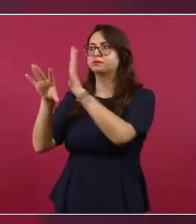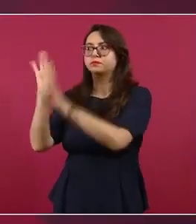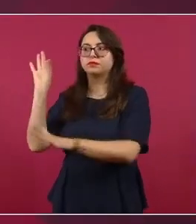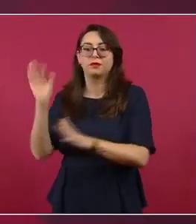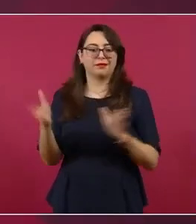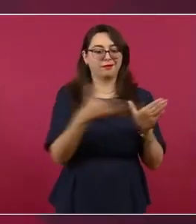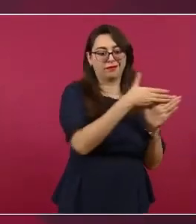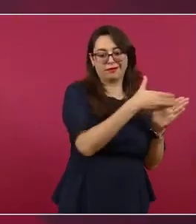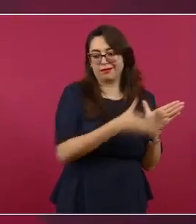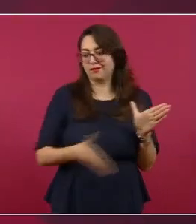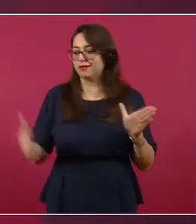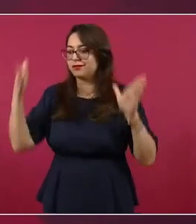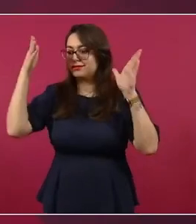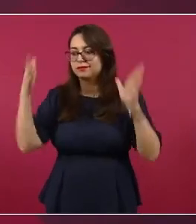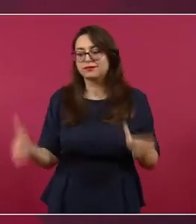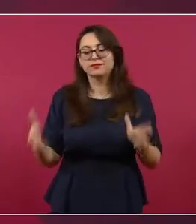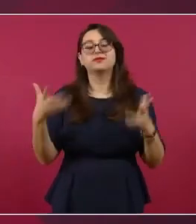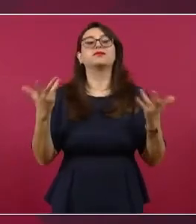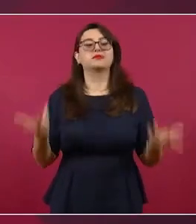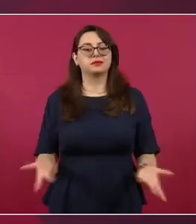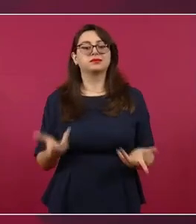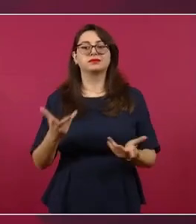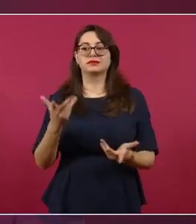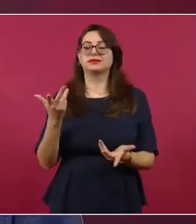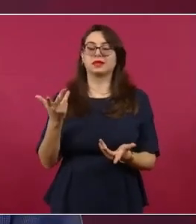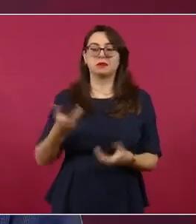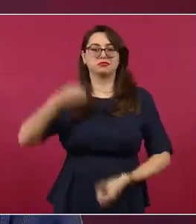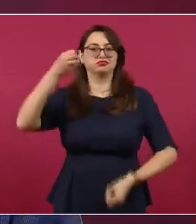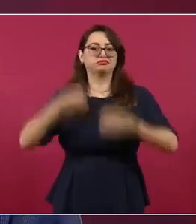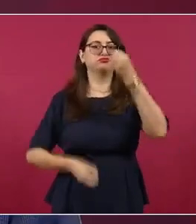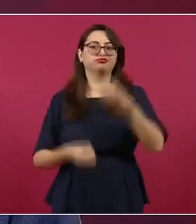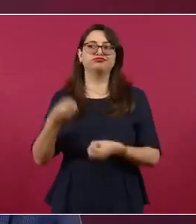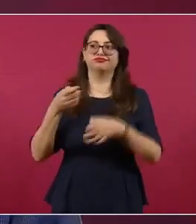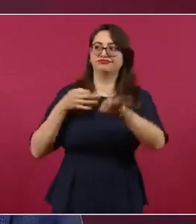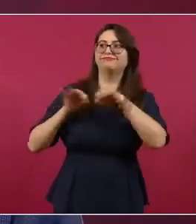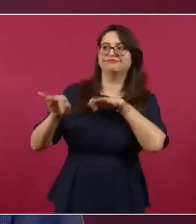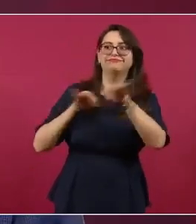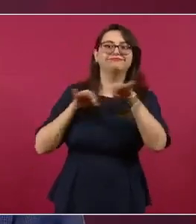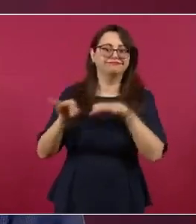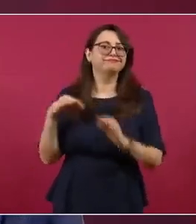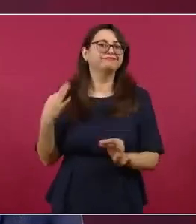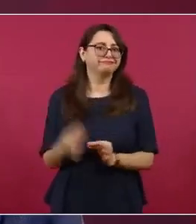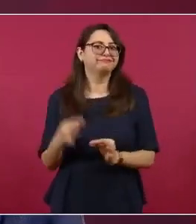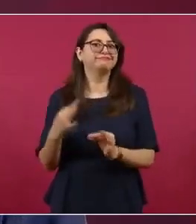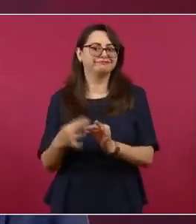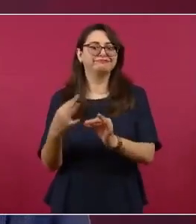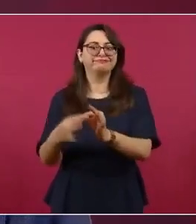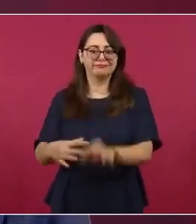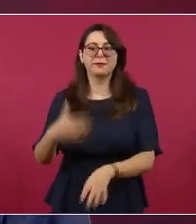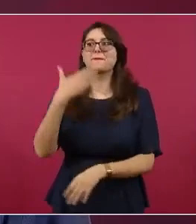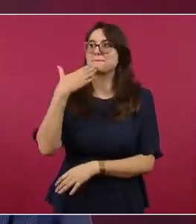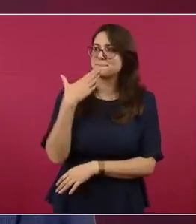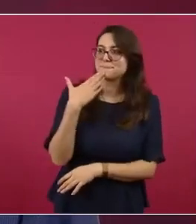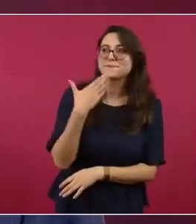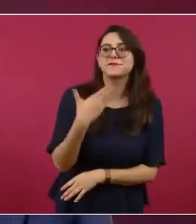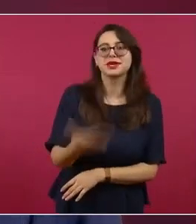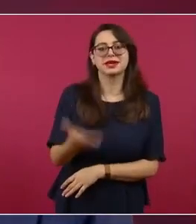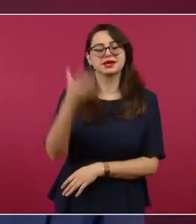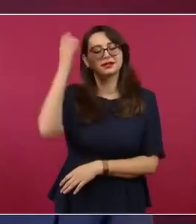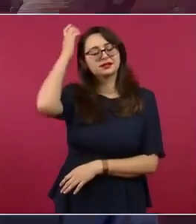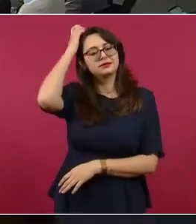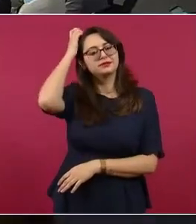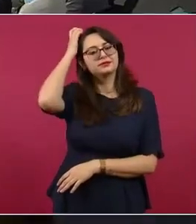o de los periodos de mayor